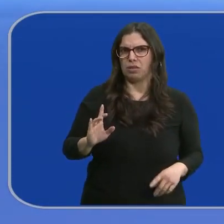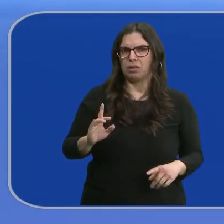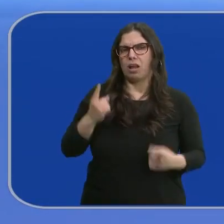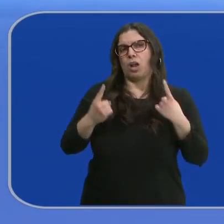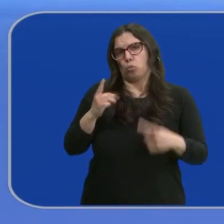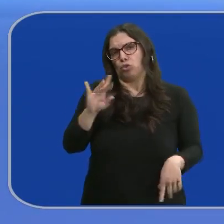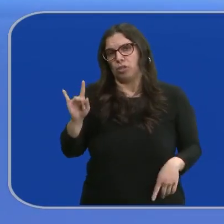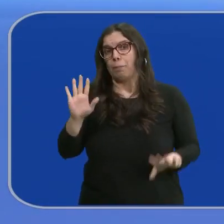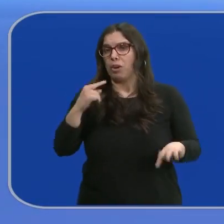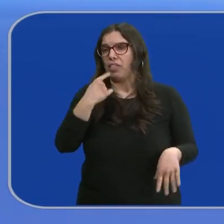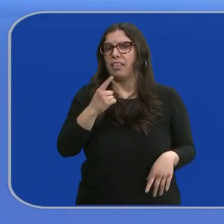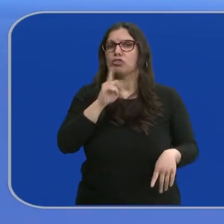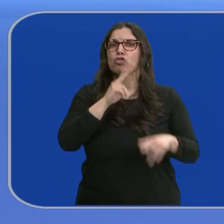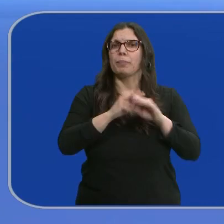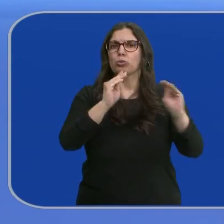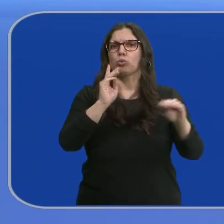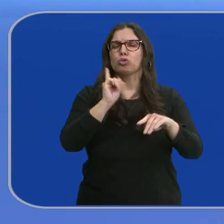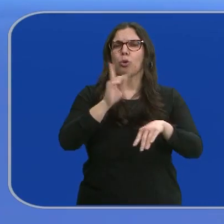caso sí, injustamente.